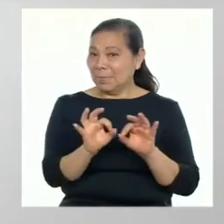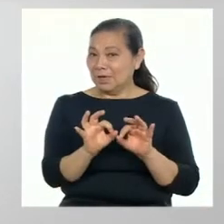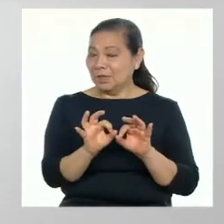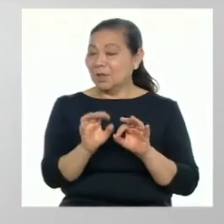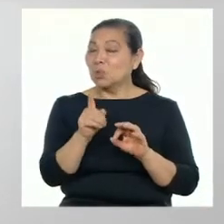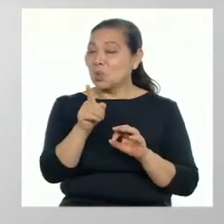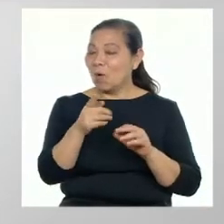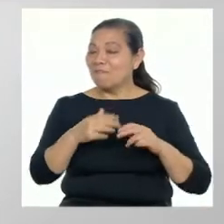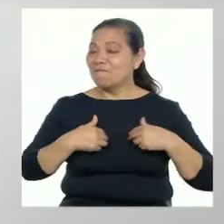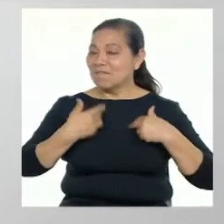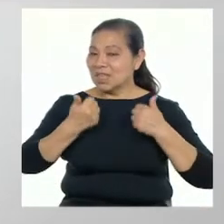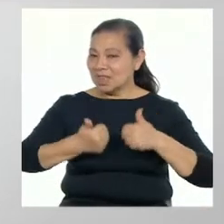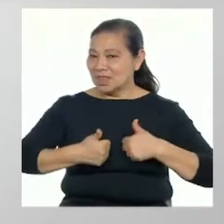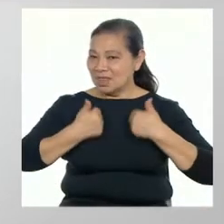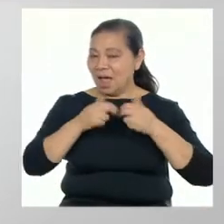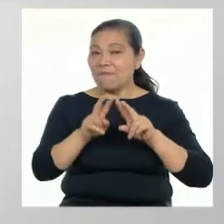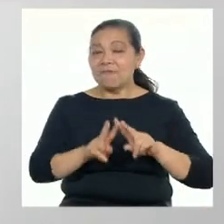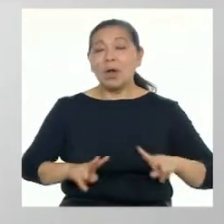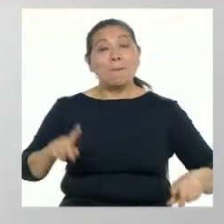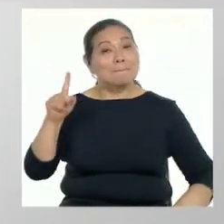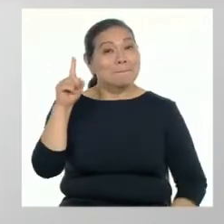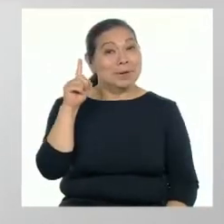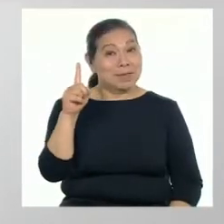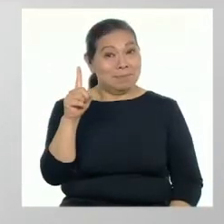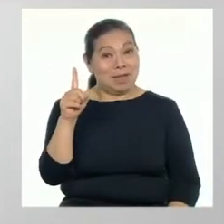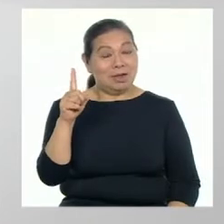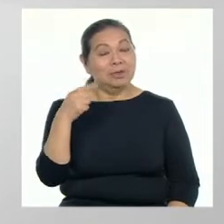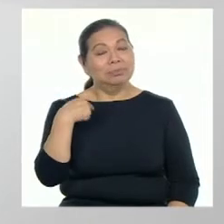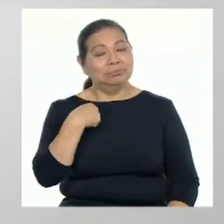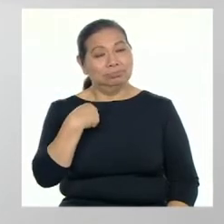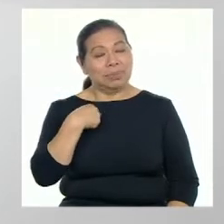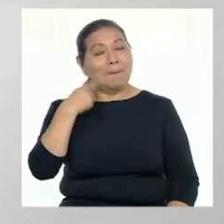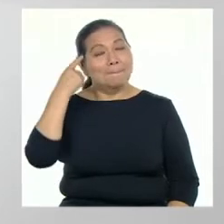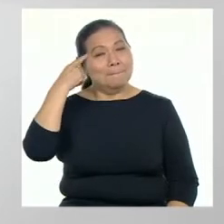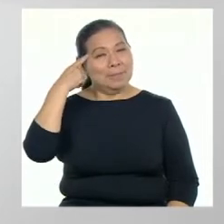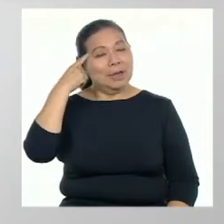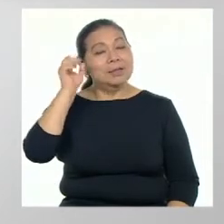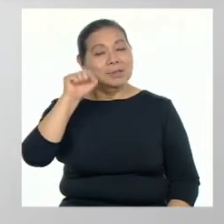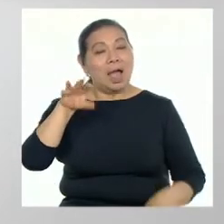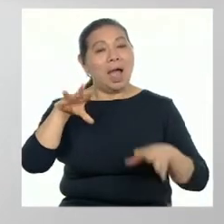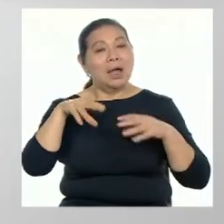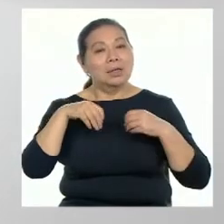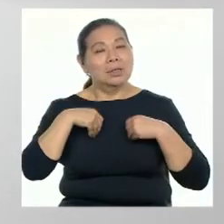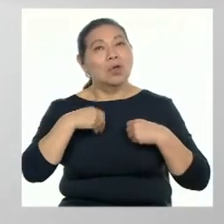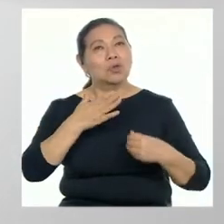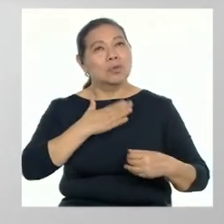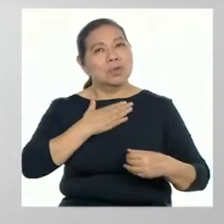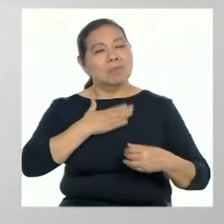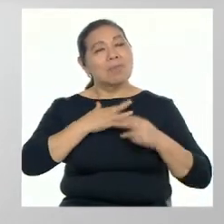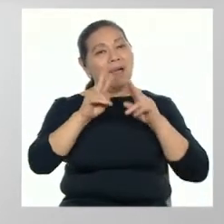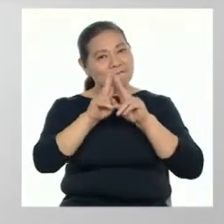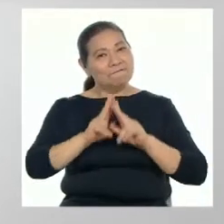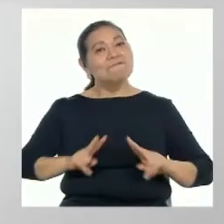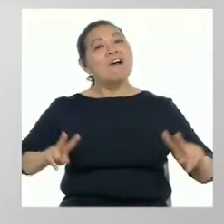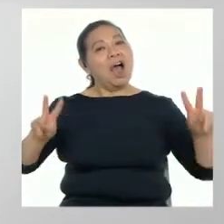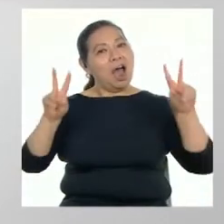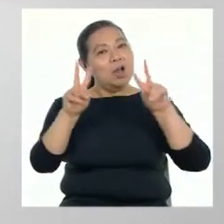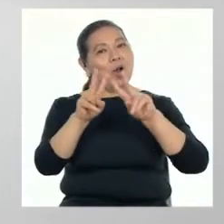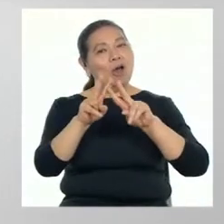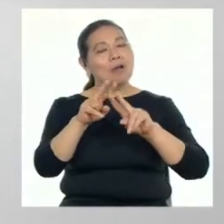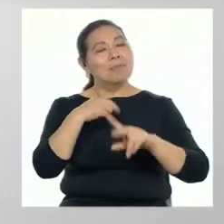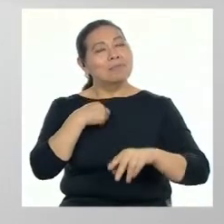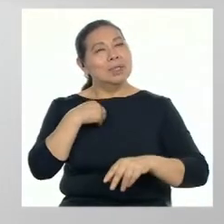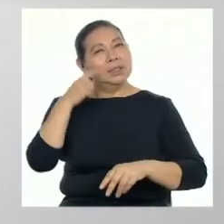autovaloración. Primero, nos reconocemos para luego aceptarnos y valorarnos. Esto